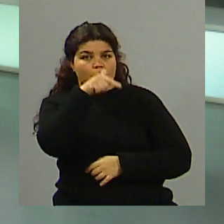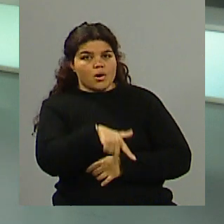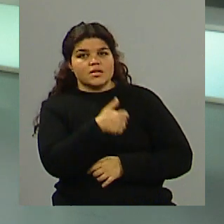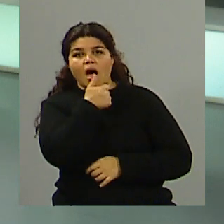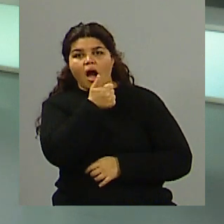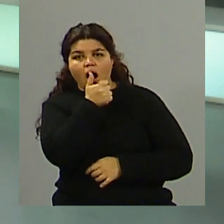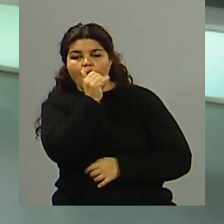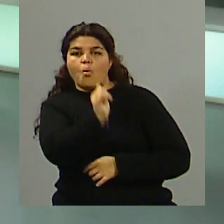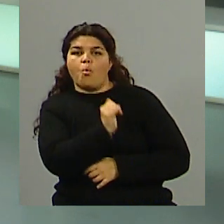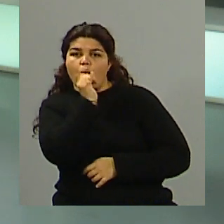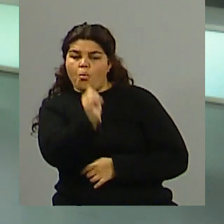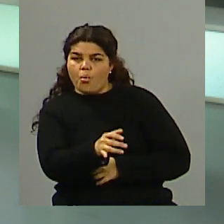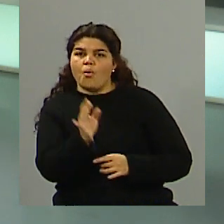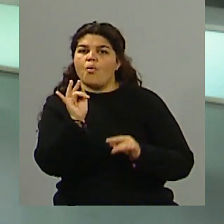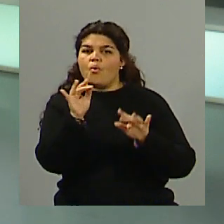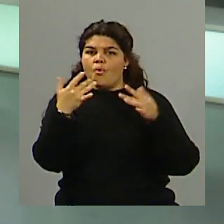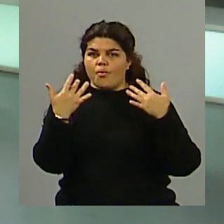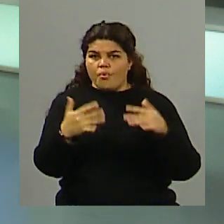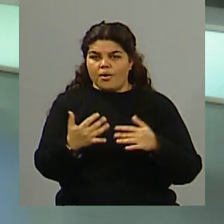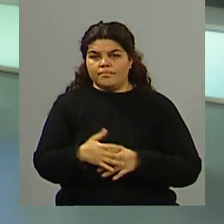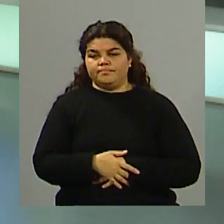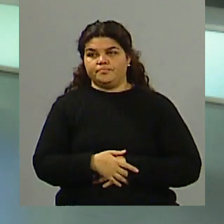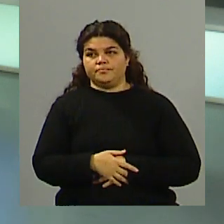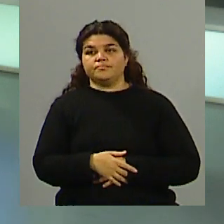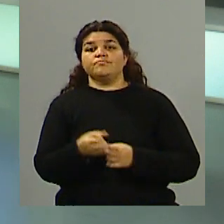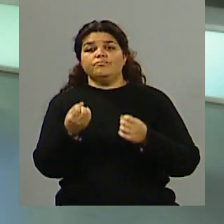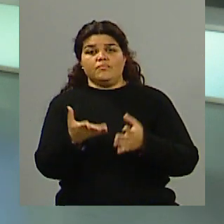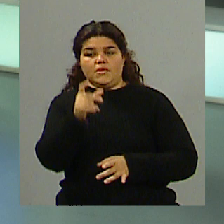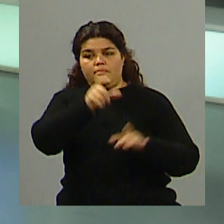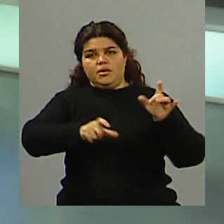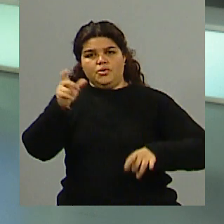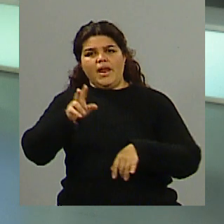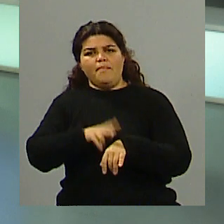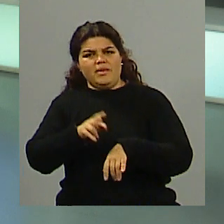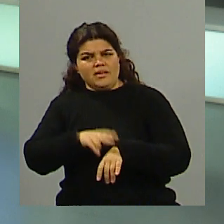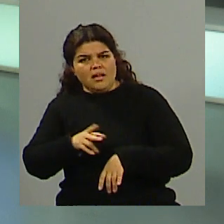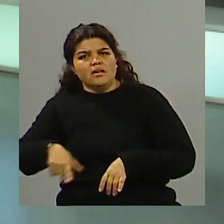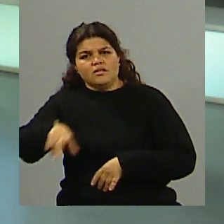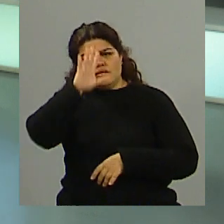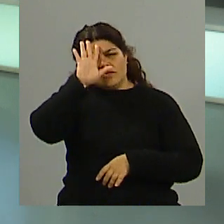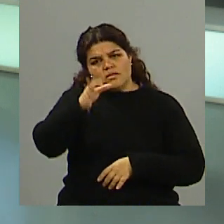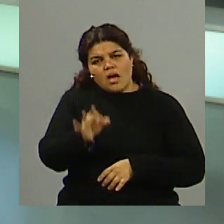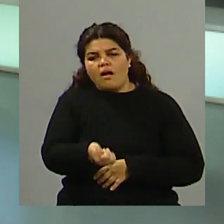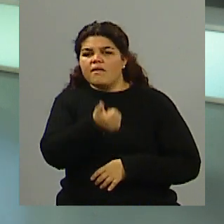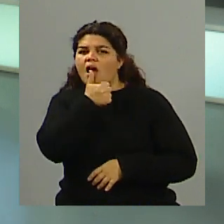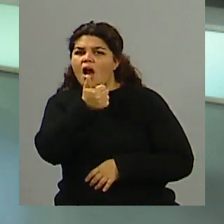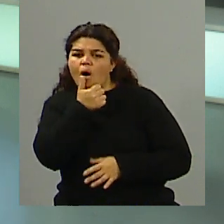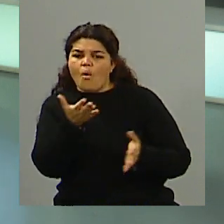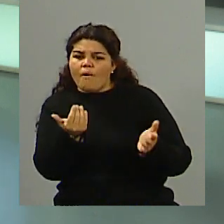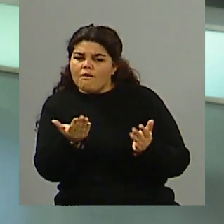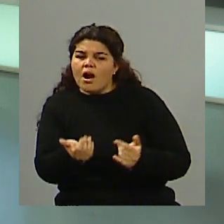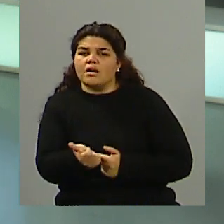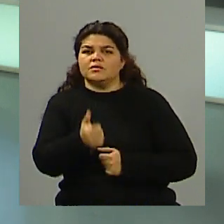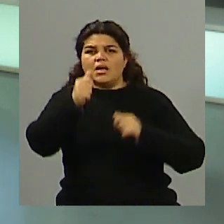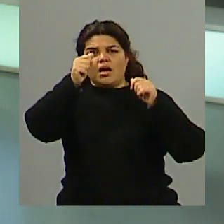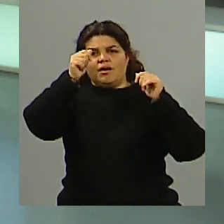cuando los especialistas hablan que es un recurso escaso, que llevamos muchos años de sequía, que las lluvias, que las